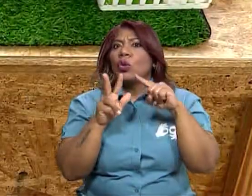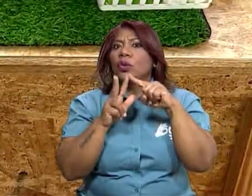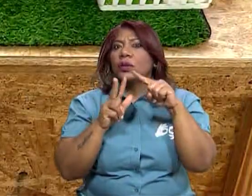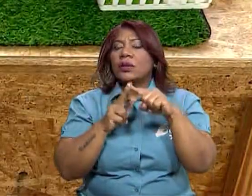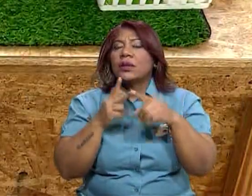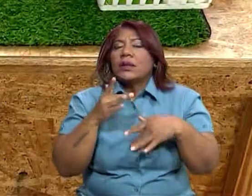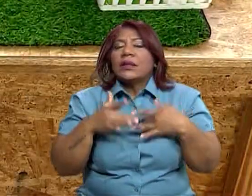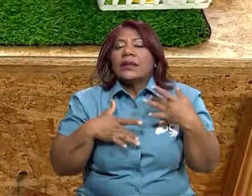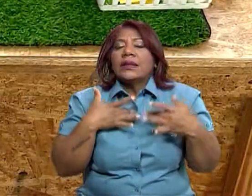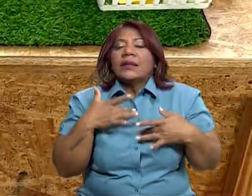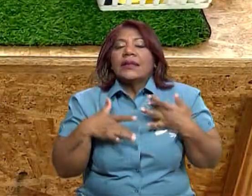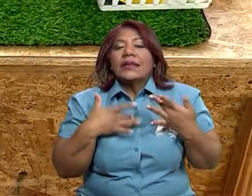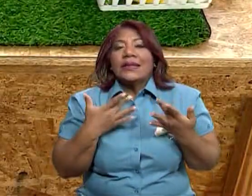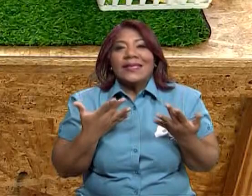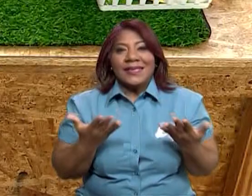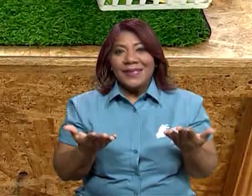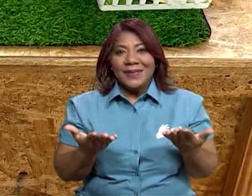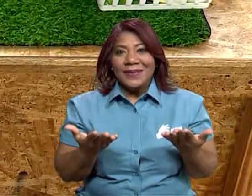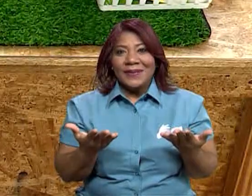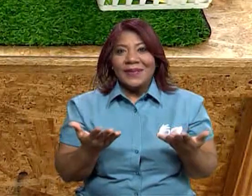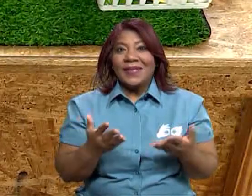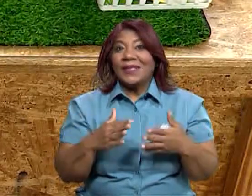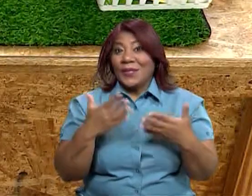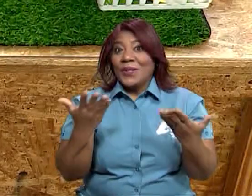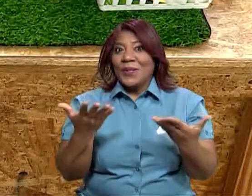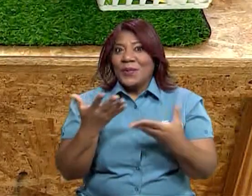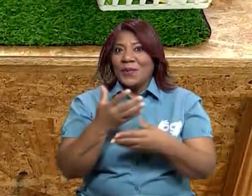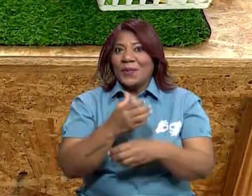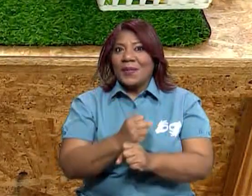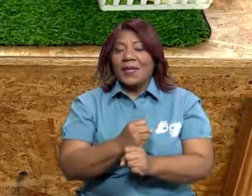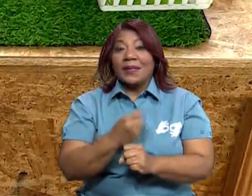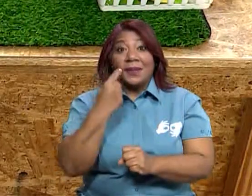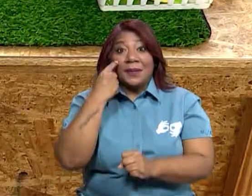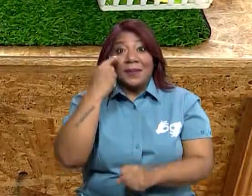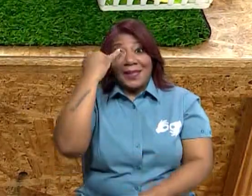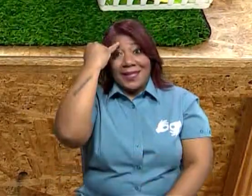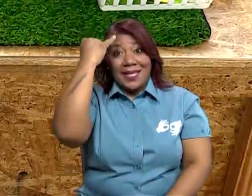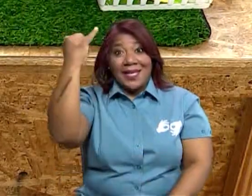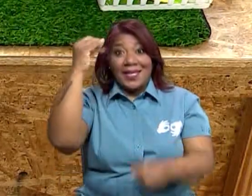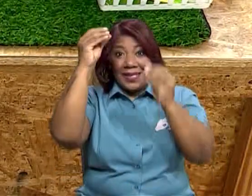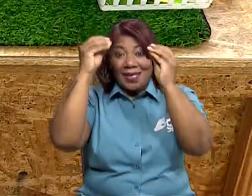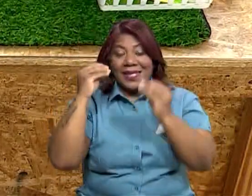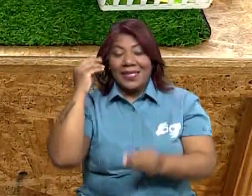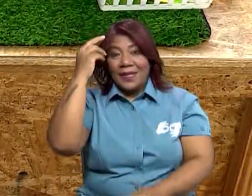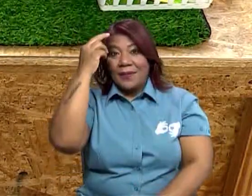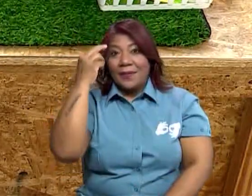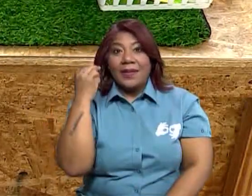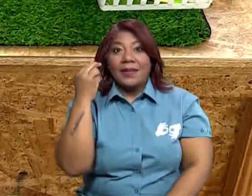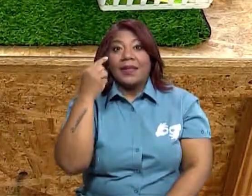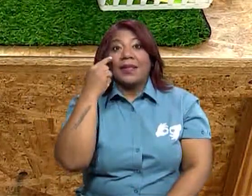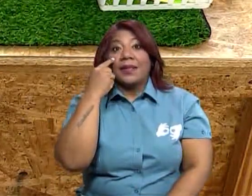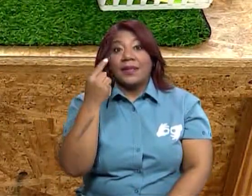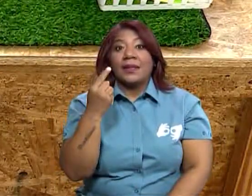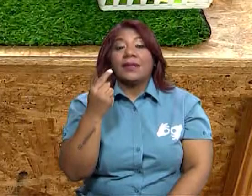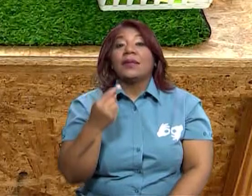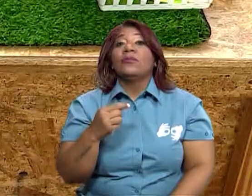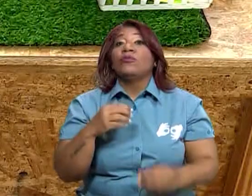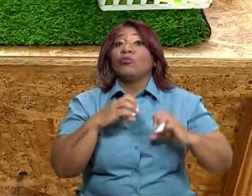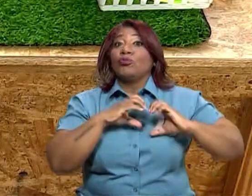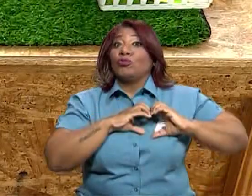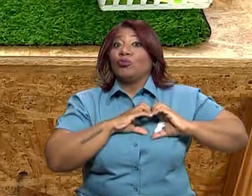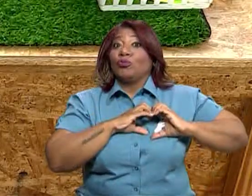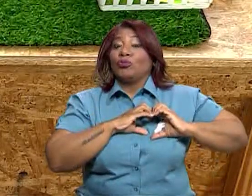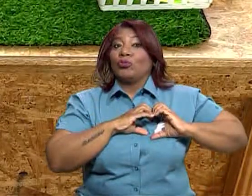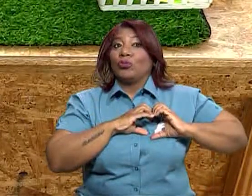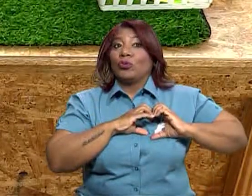formas. Aquí podemos realizarlo, en este caso, tengo como un sellito, por decirlo así. Vamos a